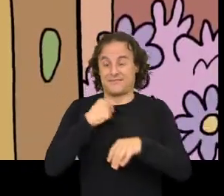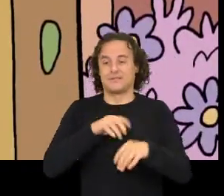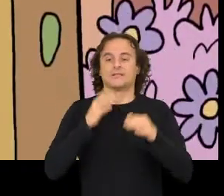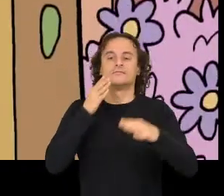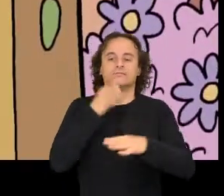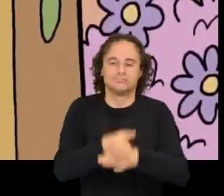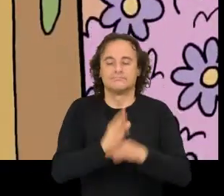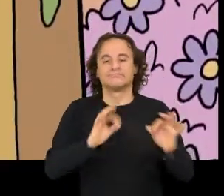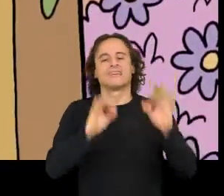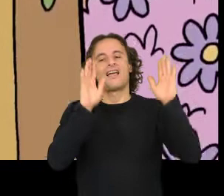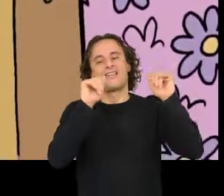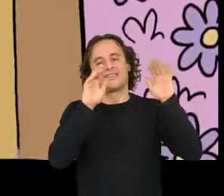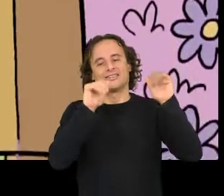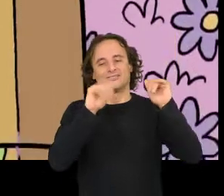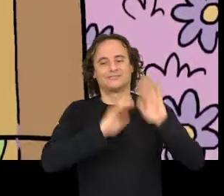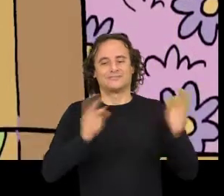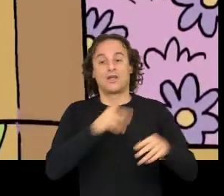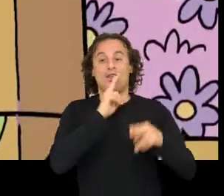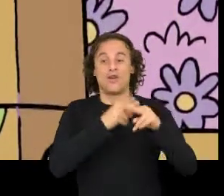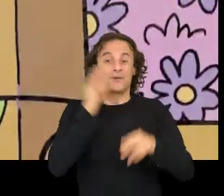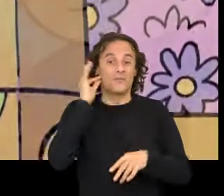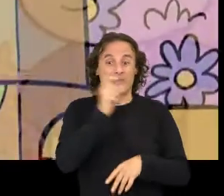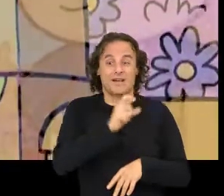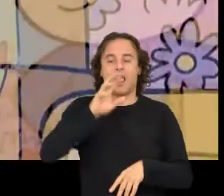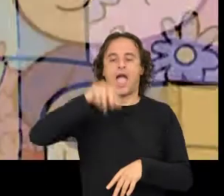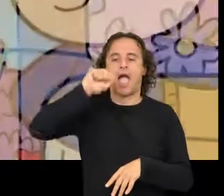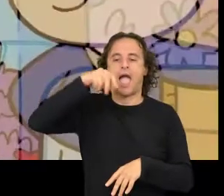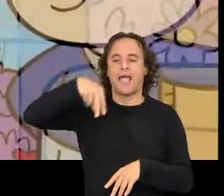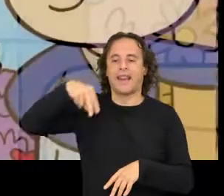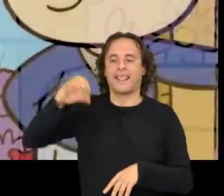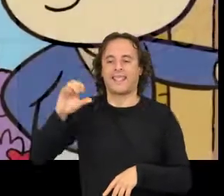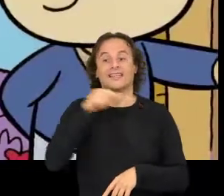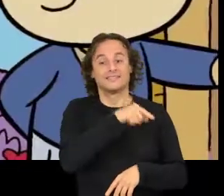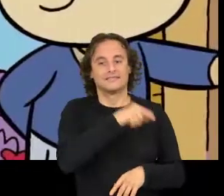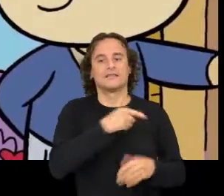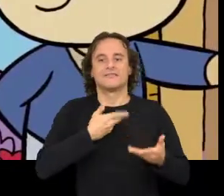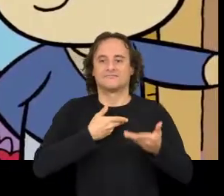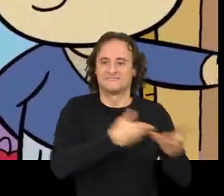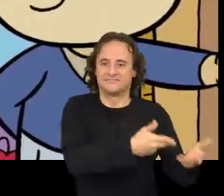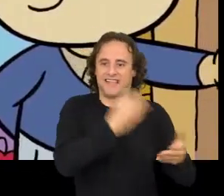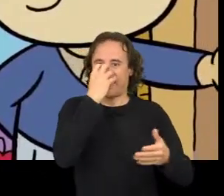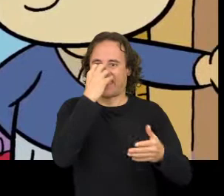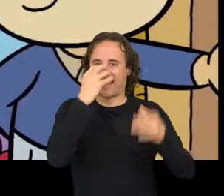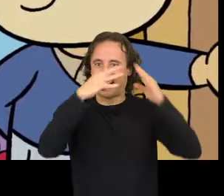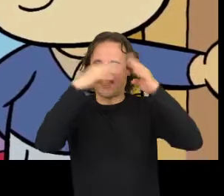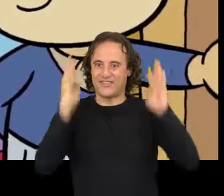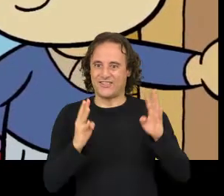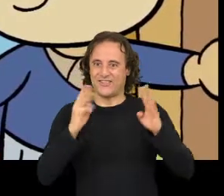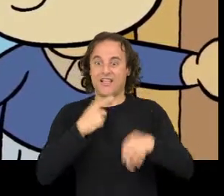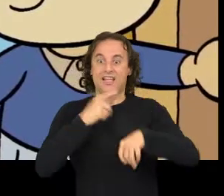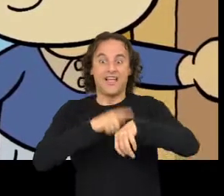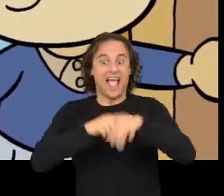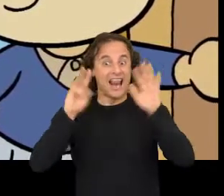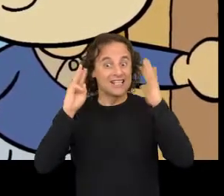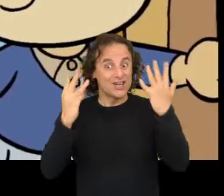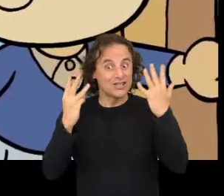trapecista despedironse Ah, que como se chamaba ela Convidou nos do circo Dixolle que